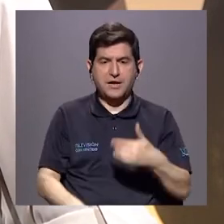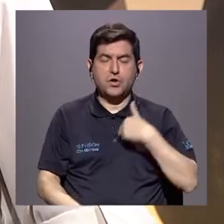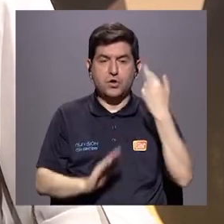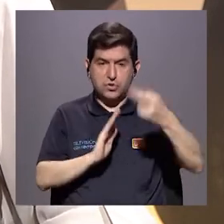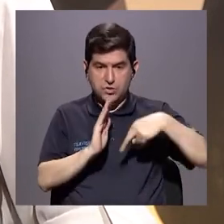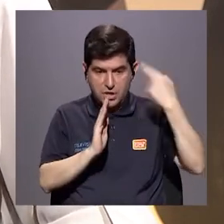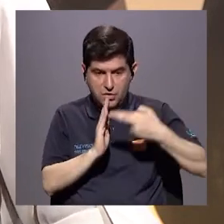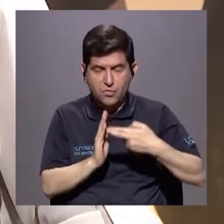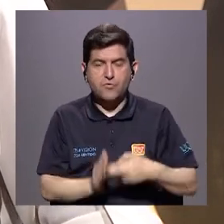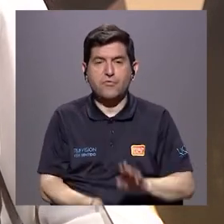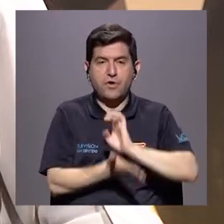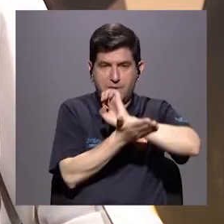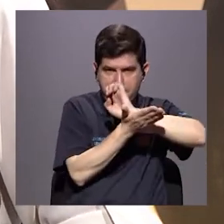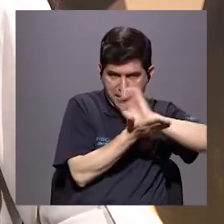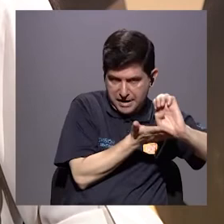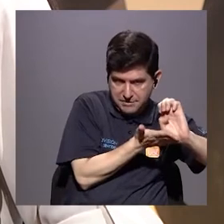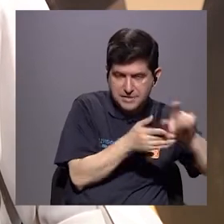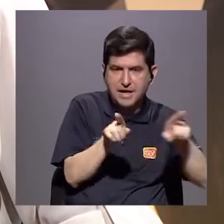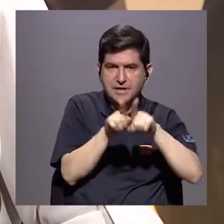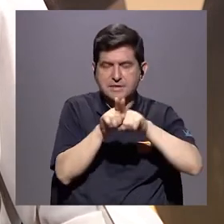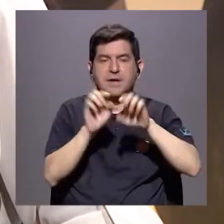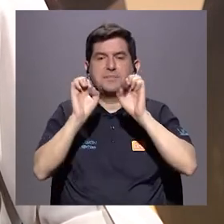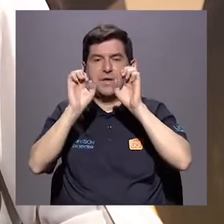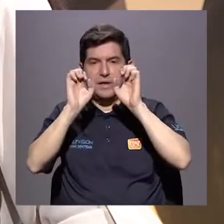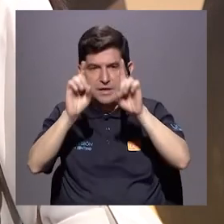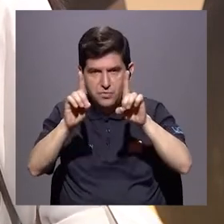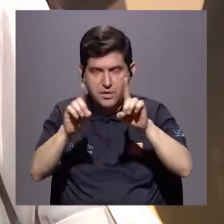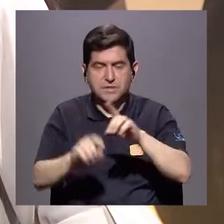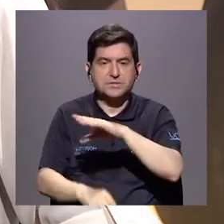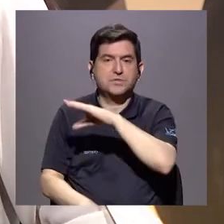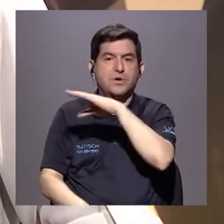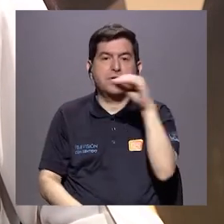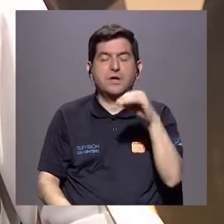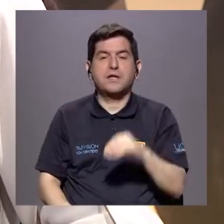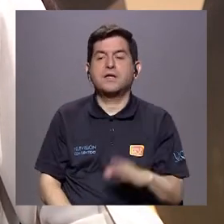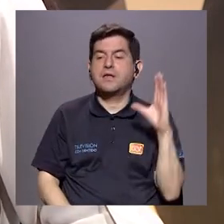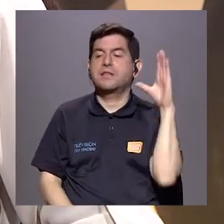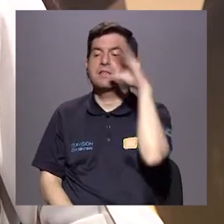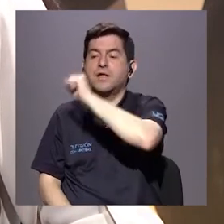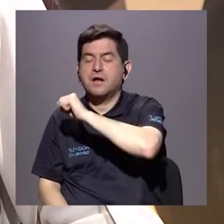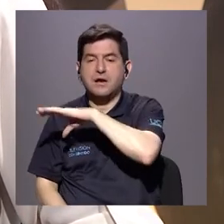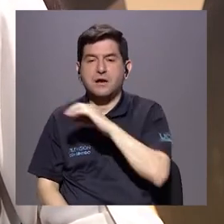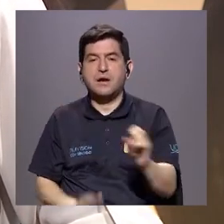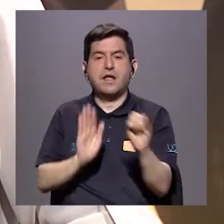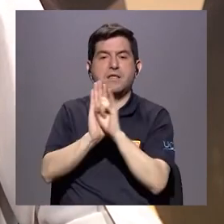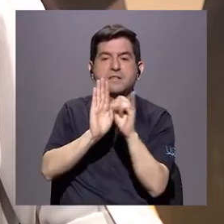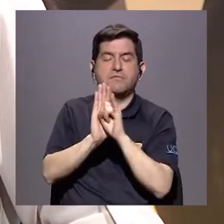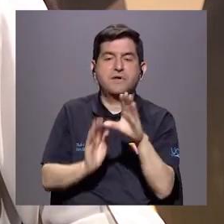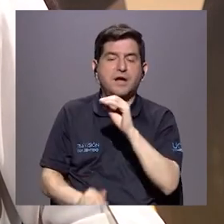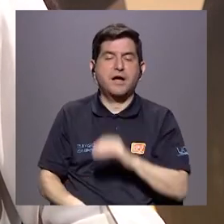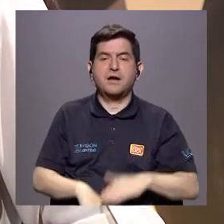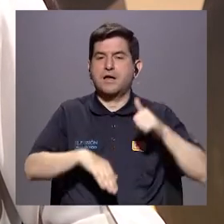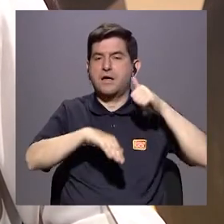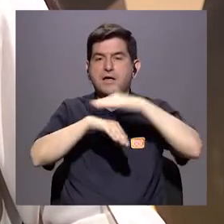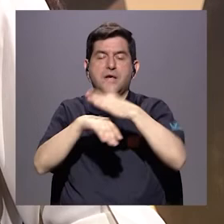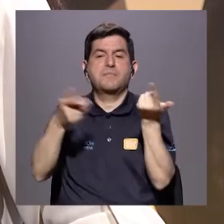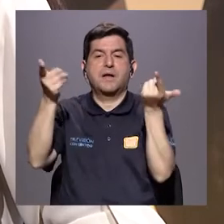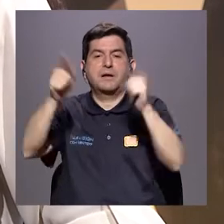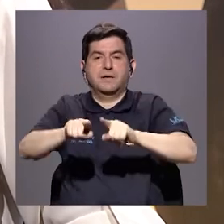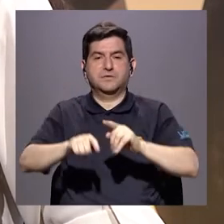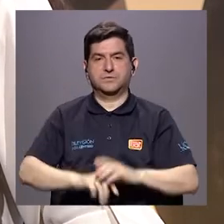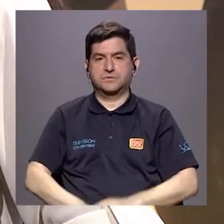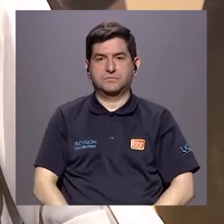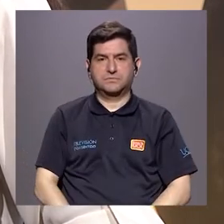un rol tanto preventivo como educativo, como de detección, identificación y referencia de casos.